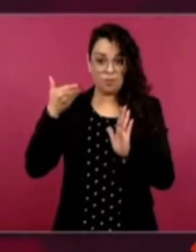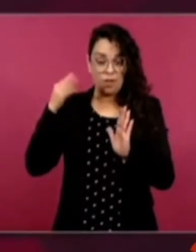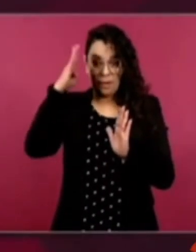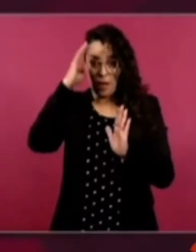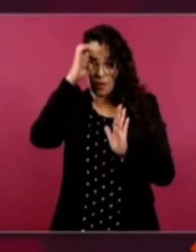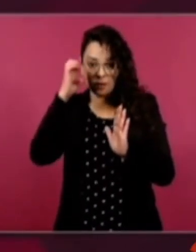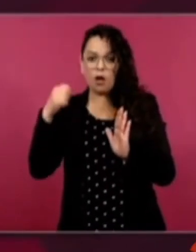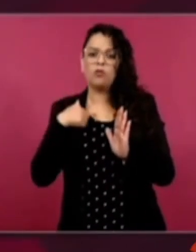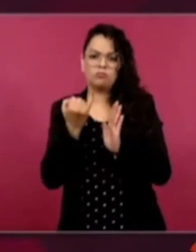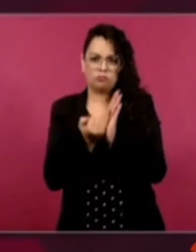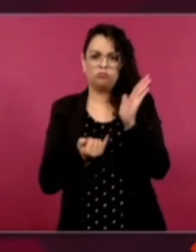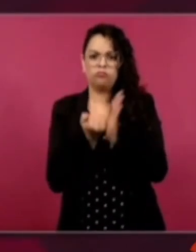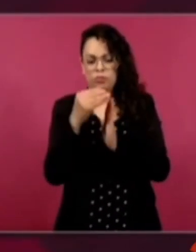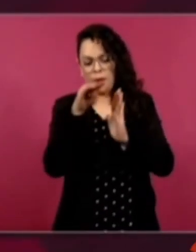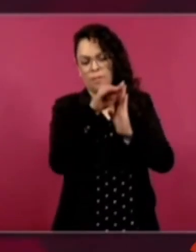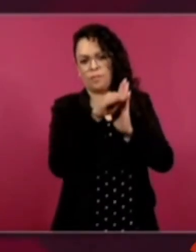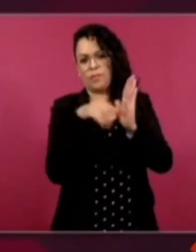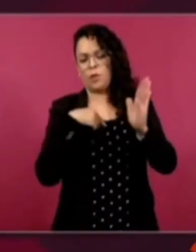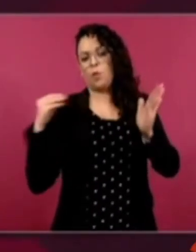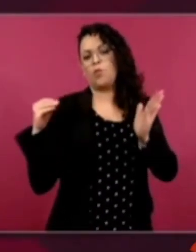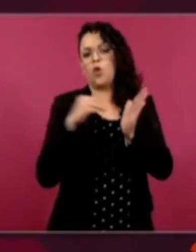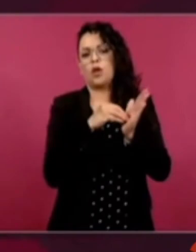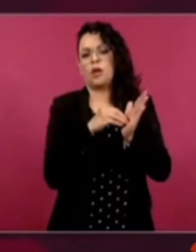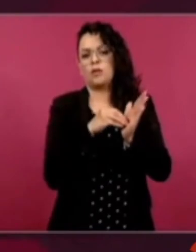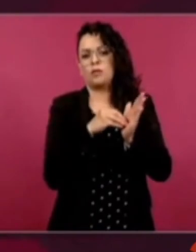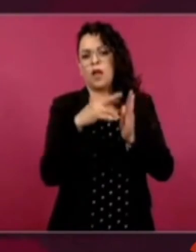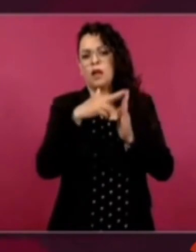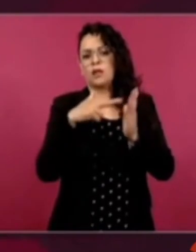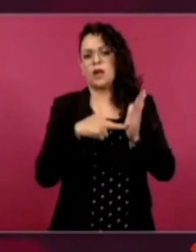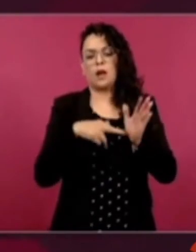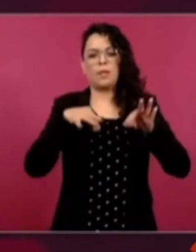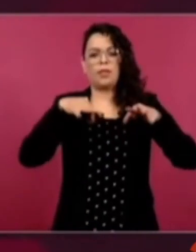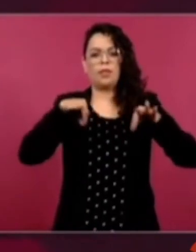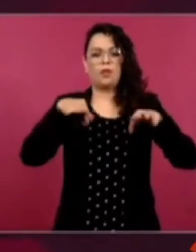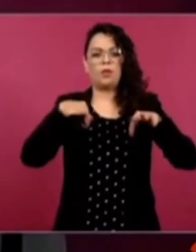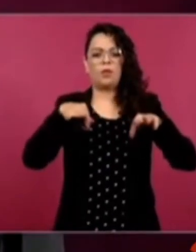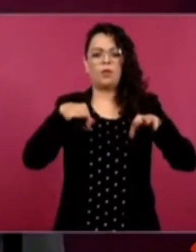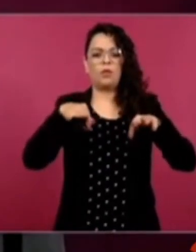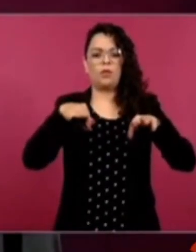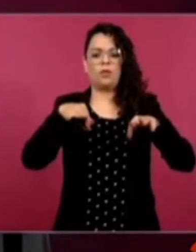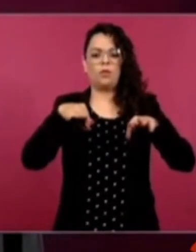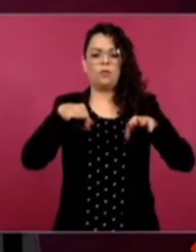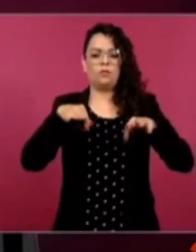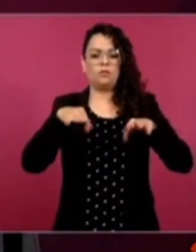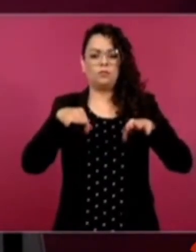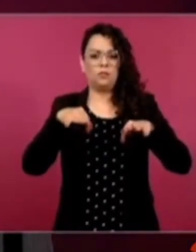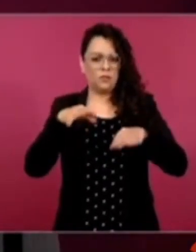cuenta. Entonces, no hay